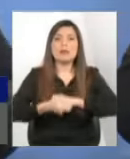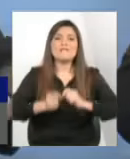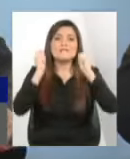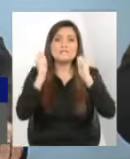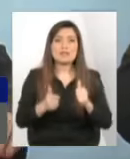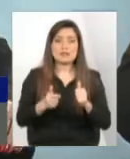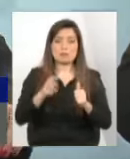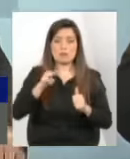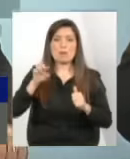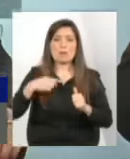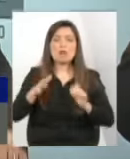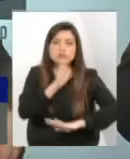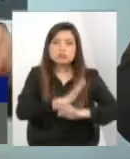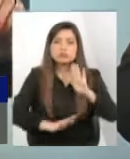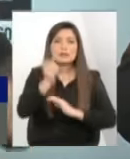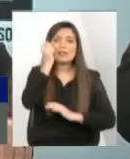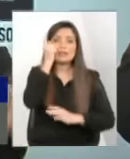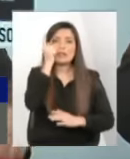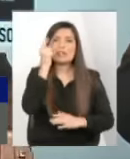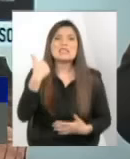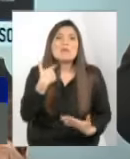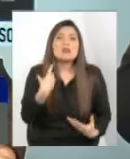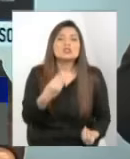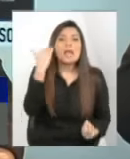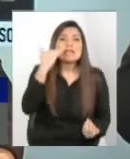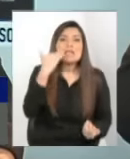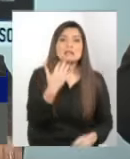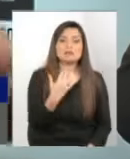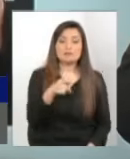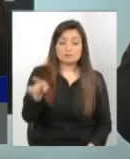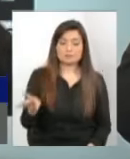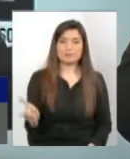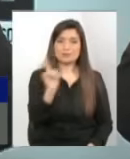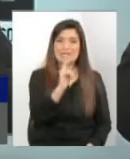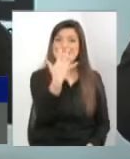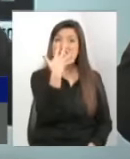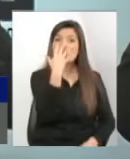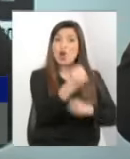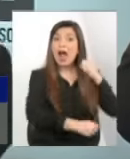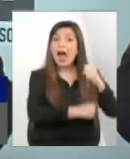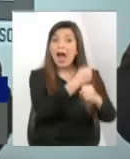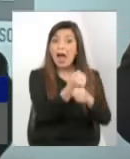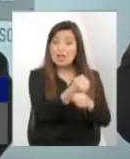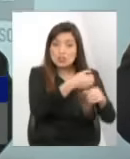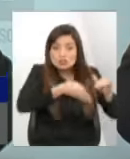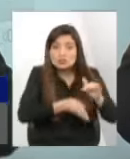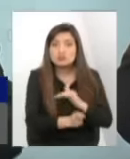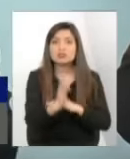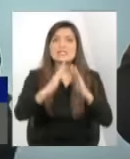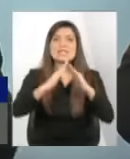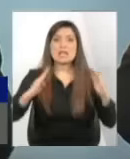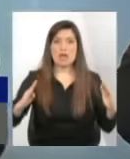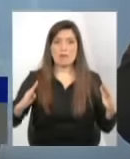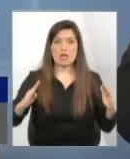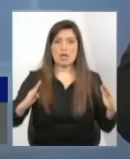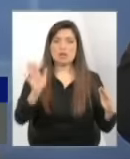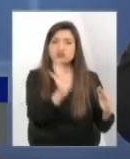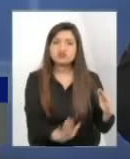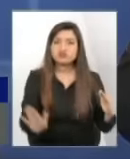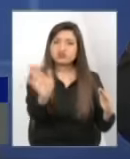con ese niño? Esa niña específicamente estuvo 5 años en el Sename y después de 5 años recién se va en adopción. Entonces,